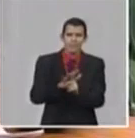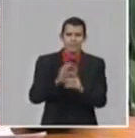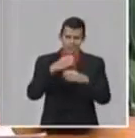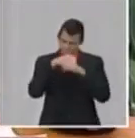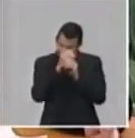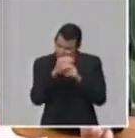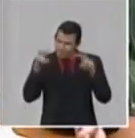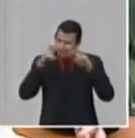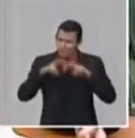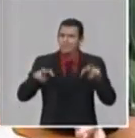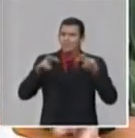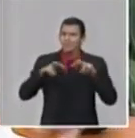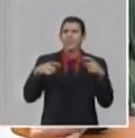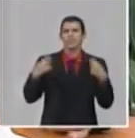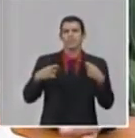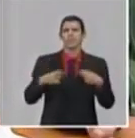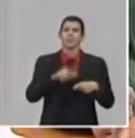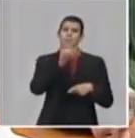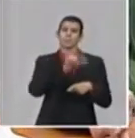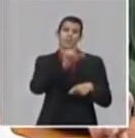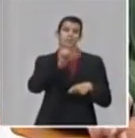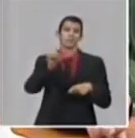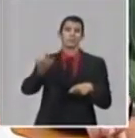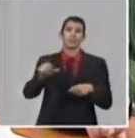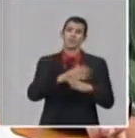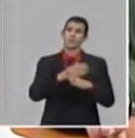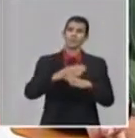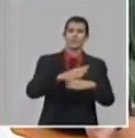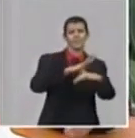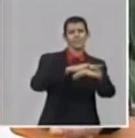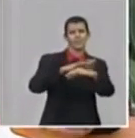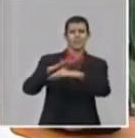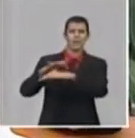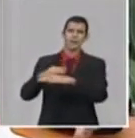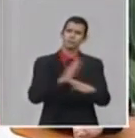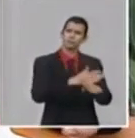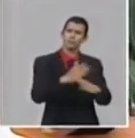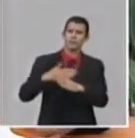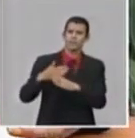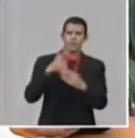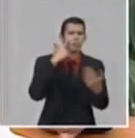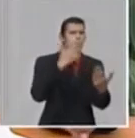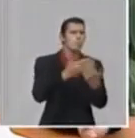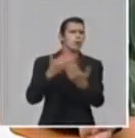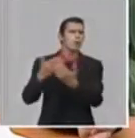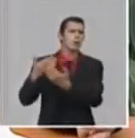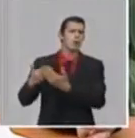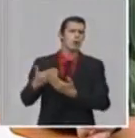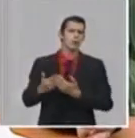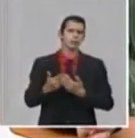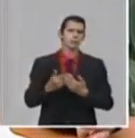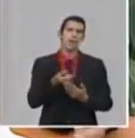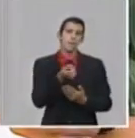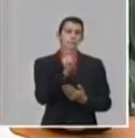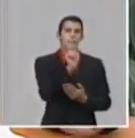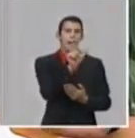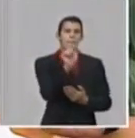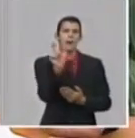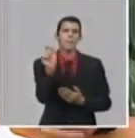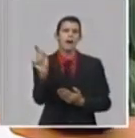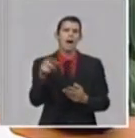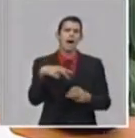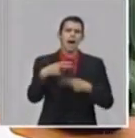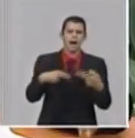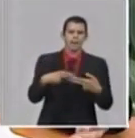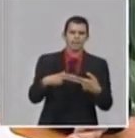muchos experimentos en sistemas experimentales donde uno evalúe el mecanismo de acción y tiene que